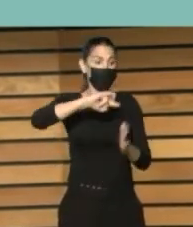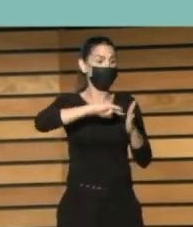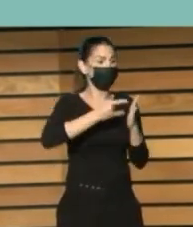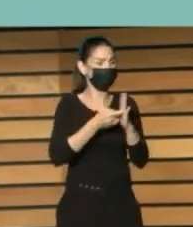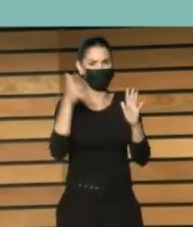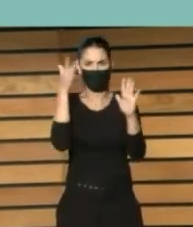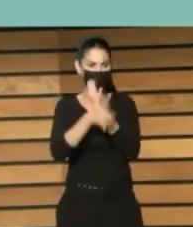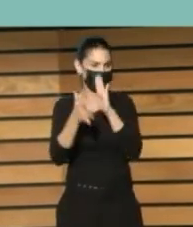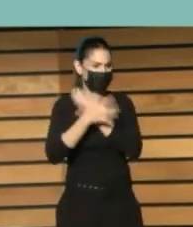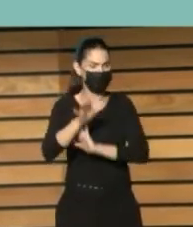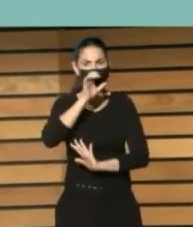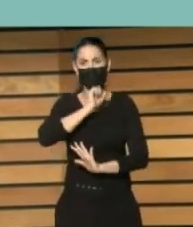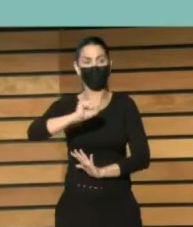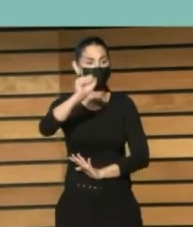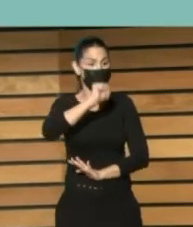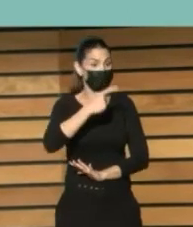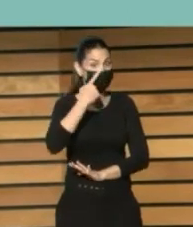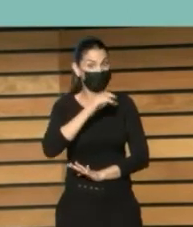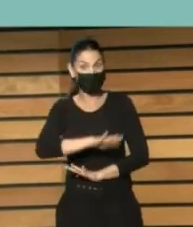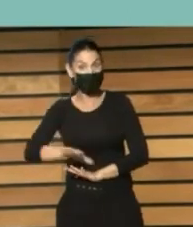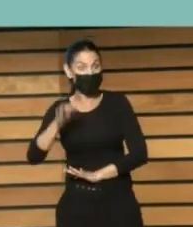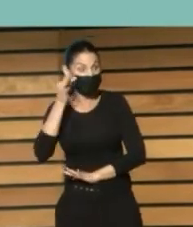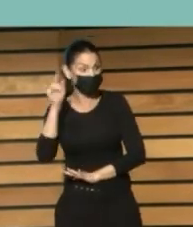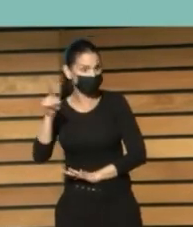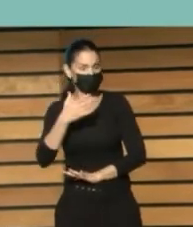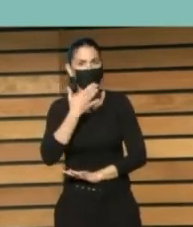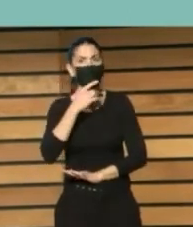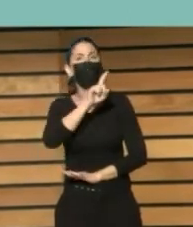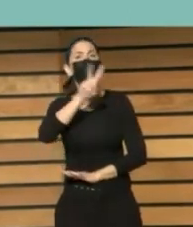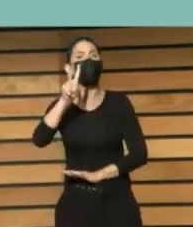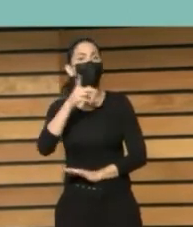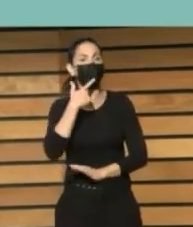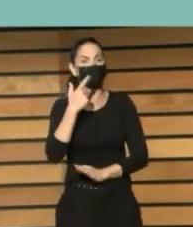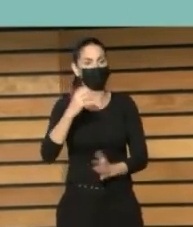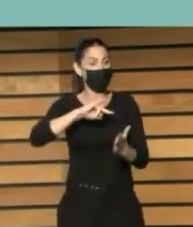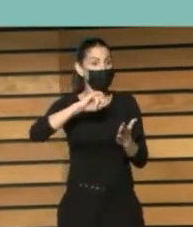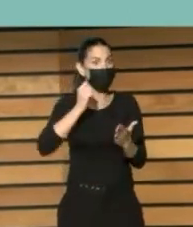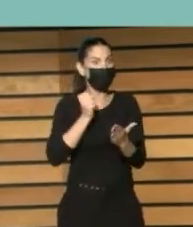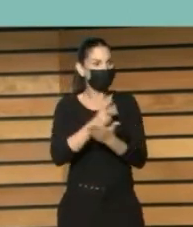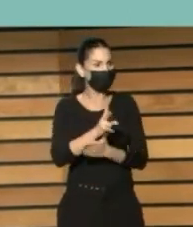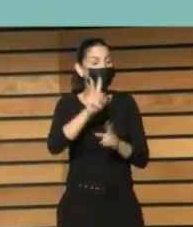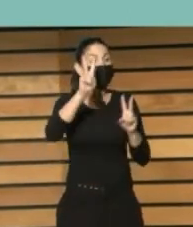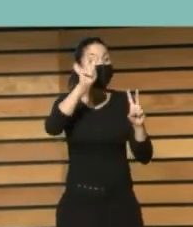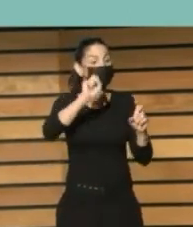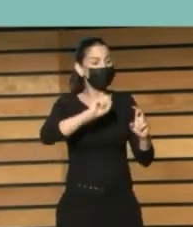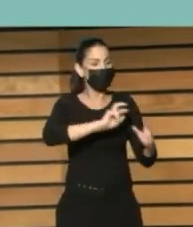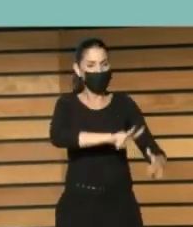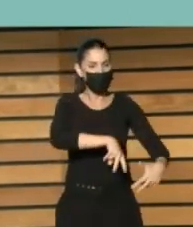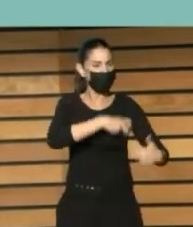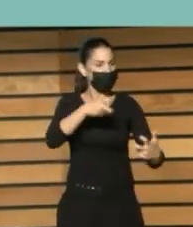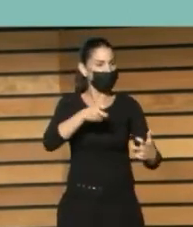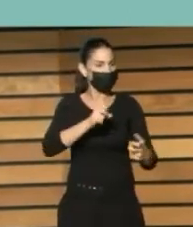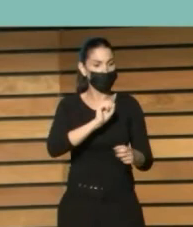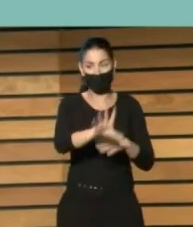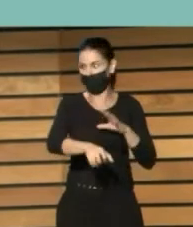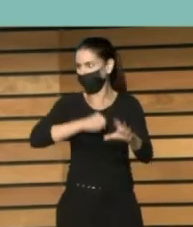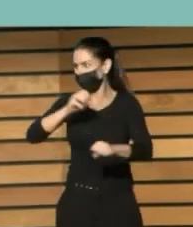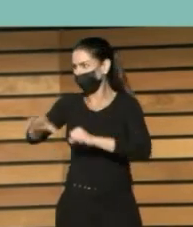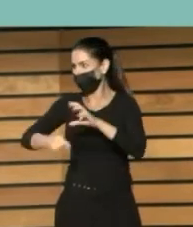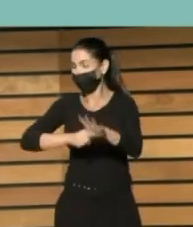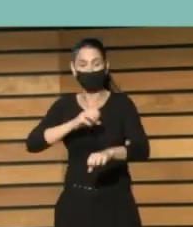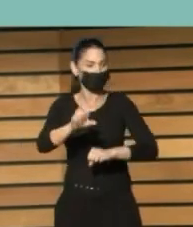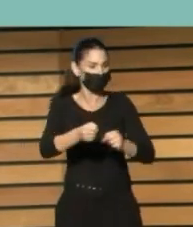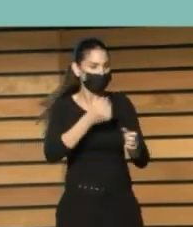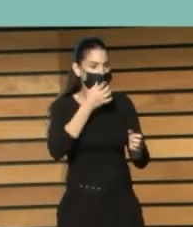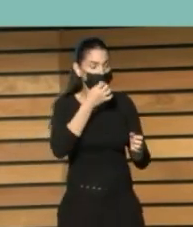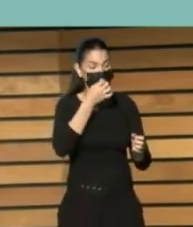pero es espectacular ver cómo las niñas de 12 años, a través de un reto social, en este caso fue la recogida de residuos, planteaban mejoras para la recogida de